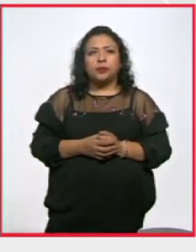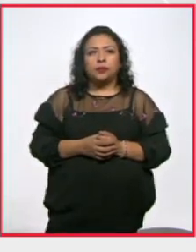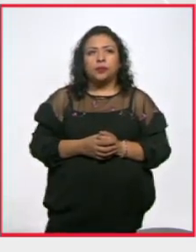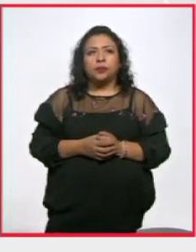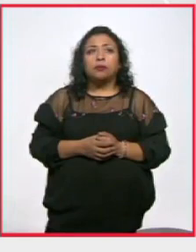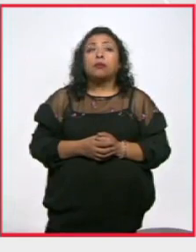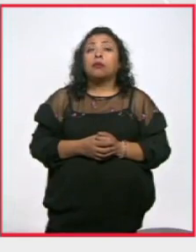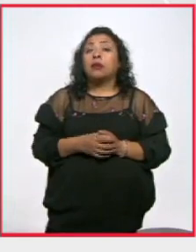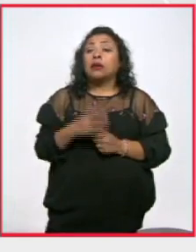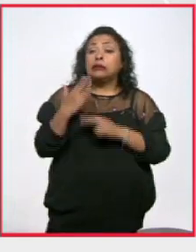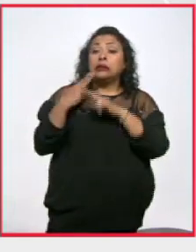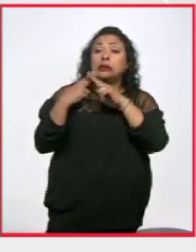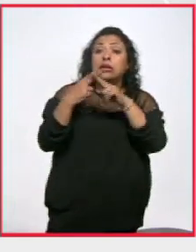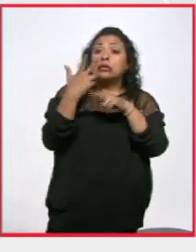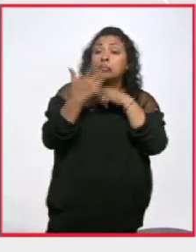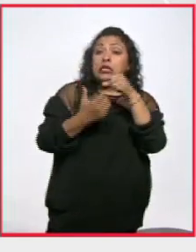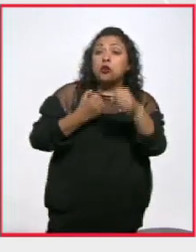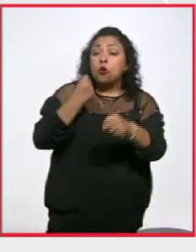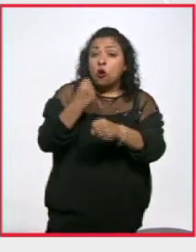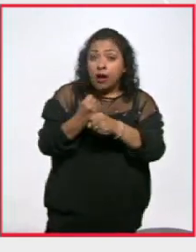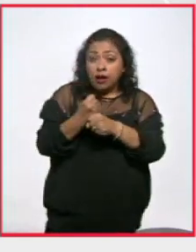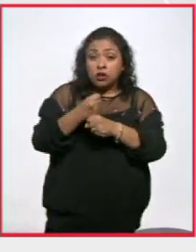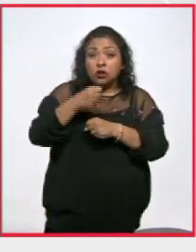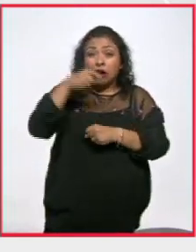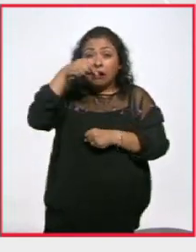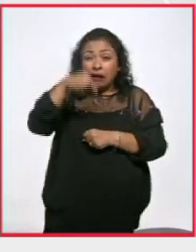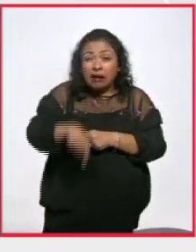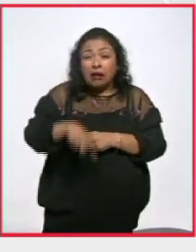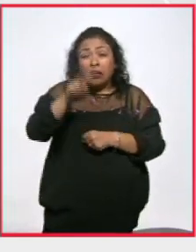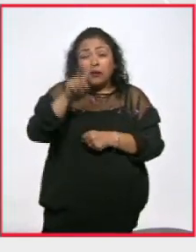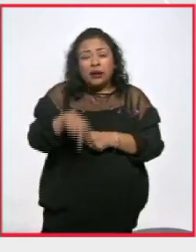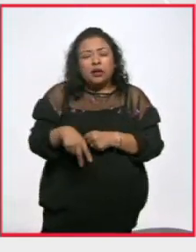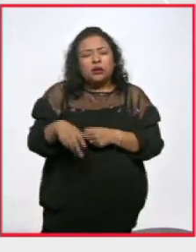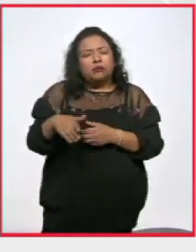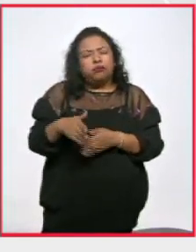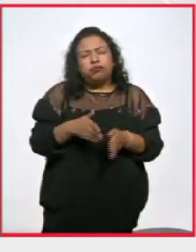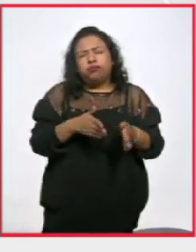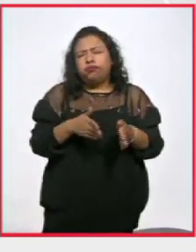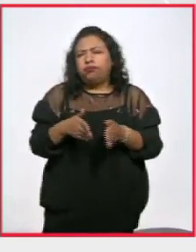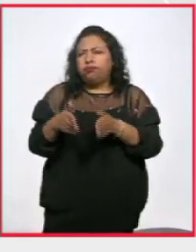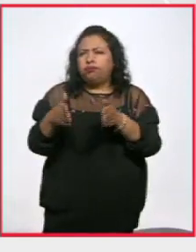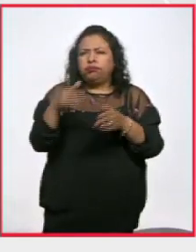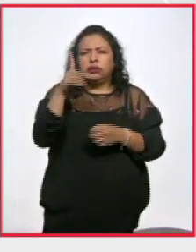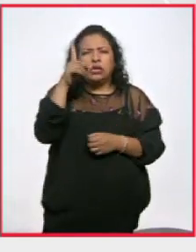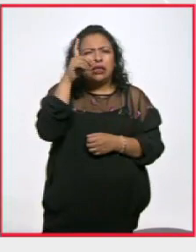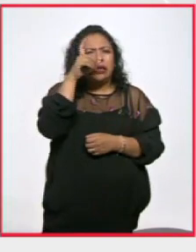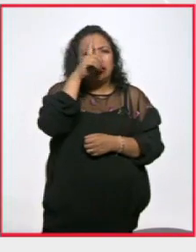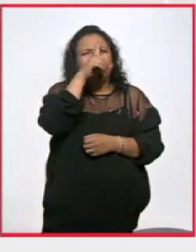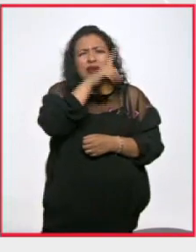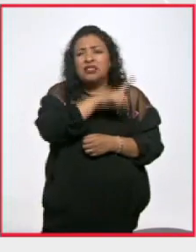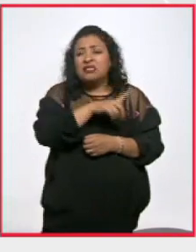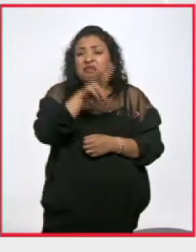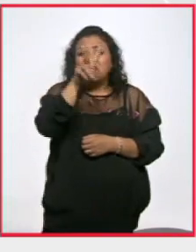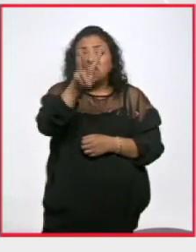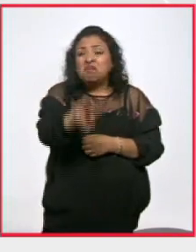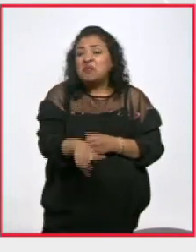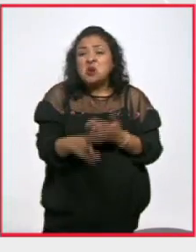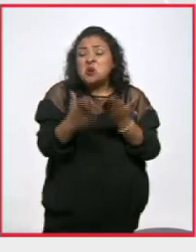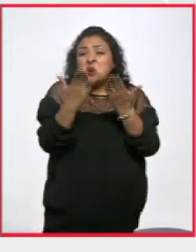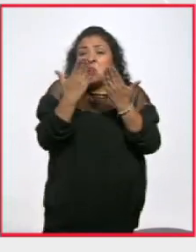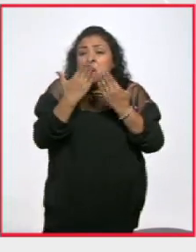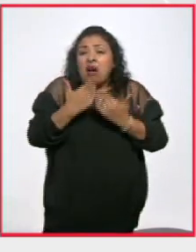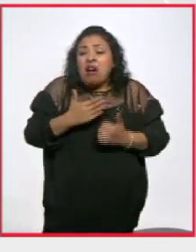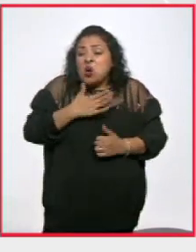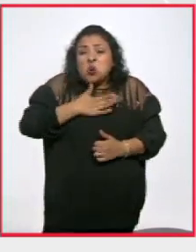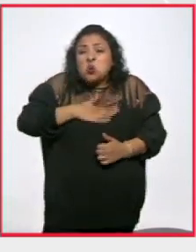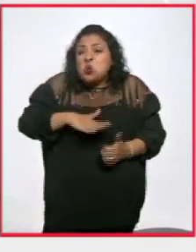A cinco años, en este duro caminar, no hay verdad y no